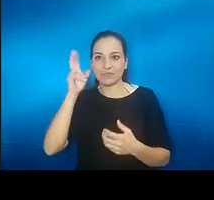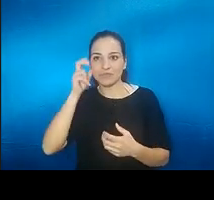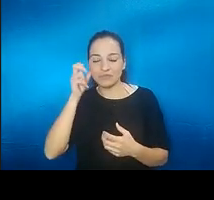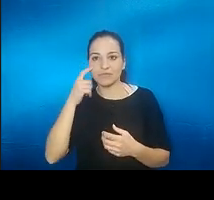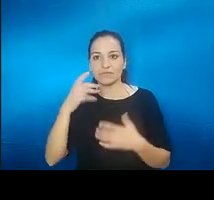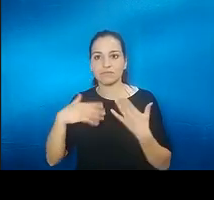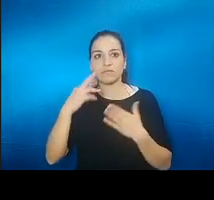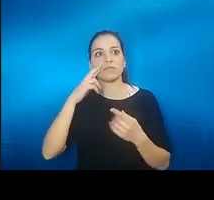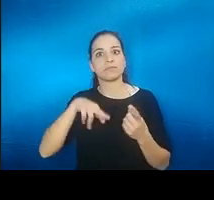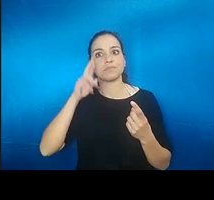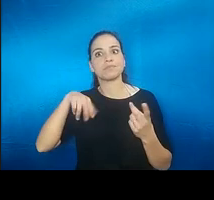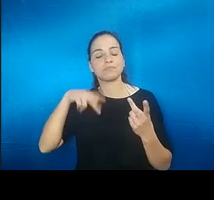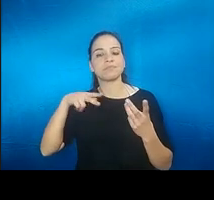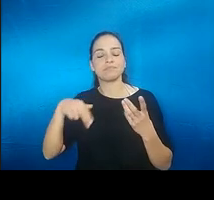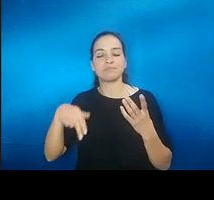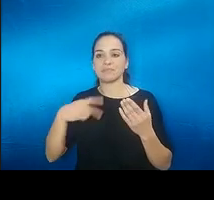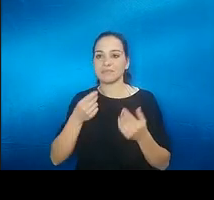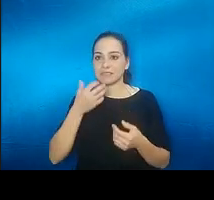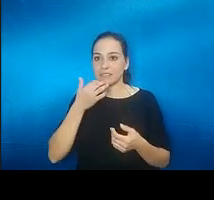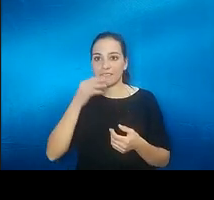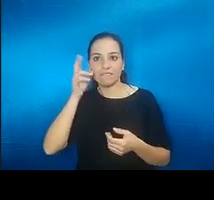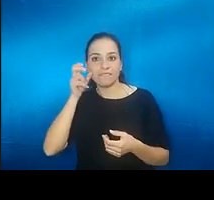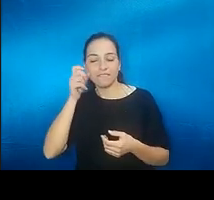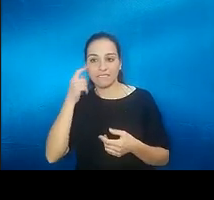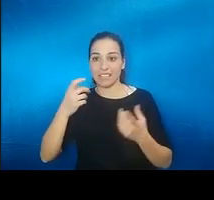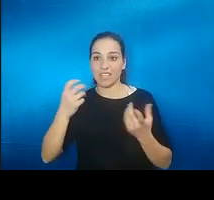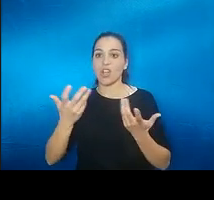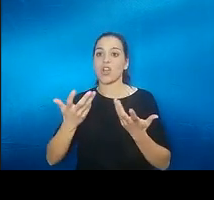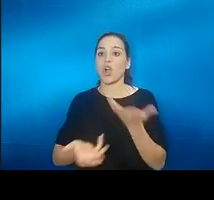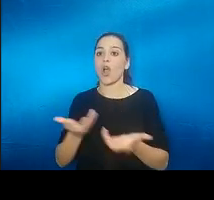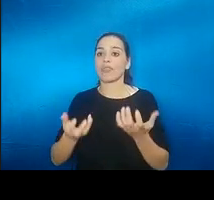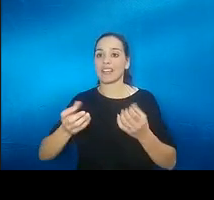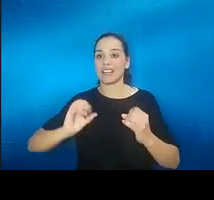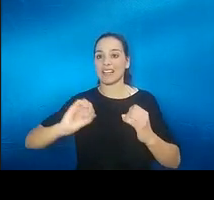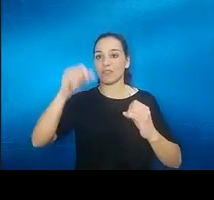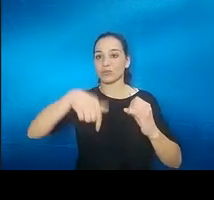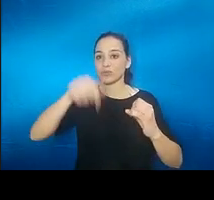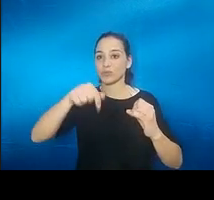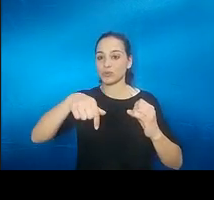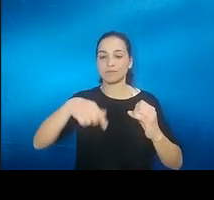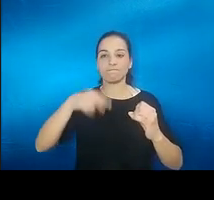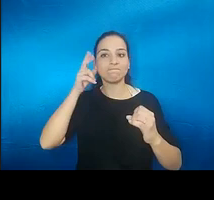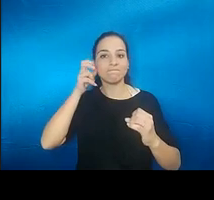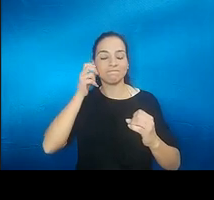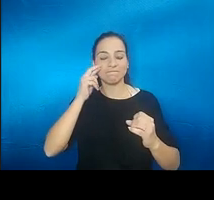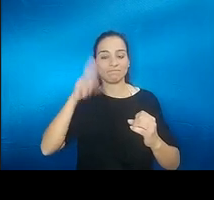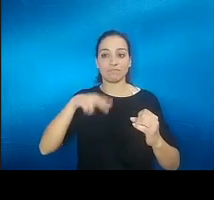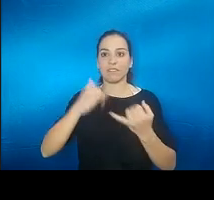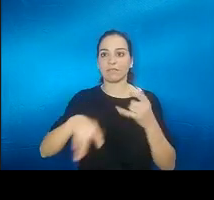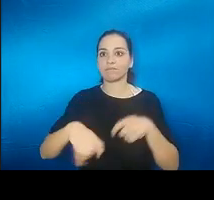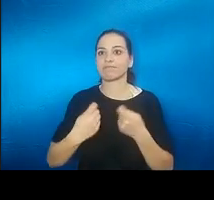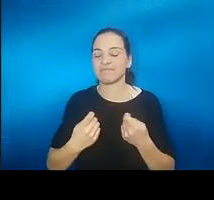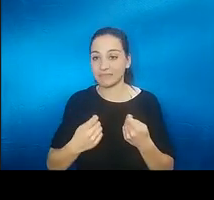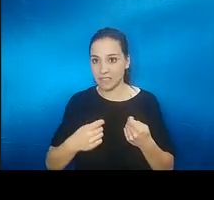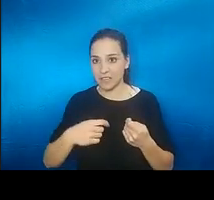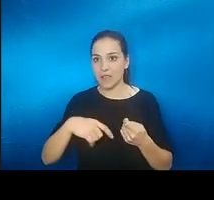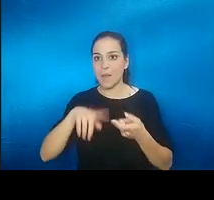reconocido el sonido del grifo de la cocina cambió mi marido el grifo porque se tuvo y eso